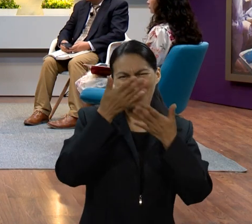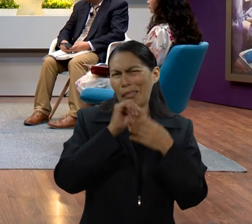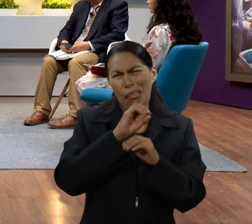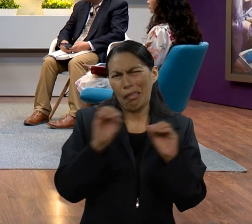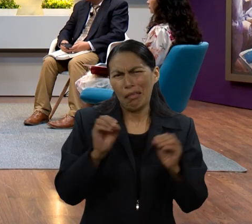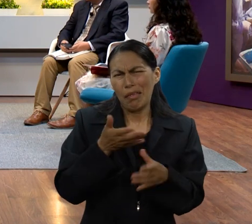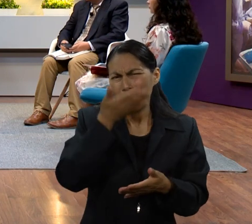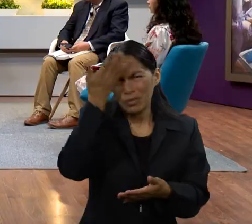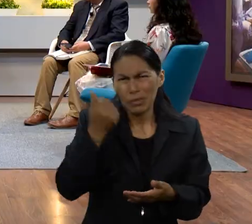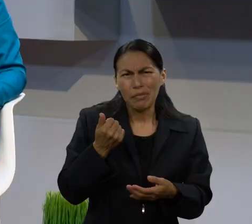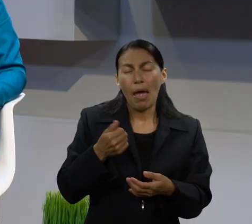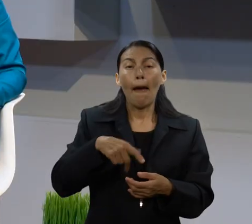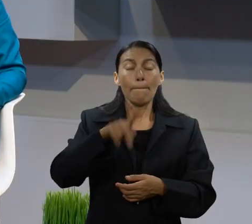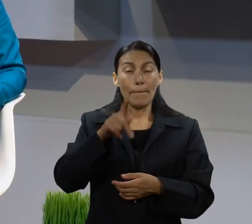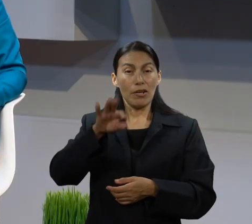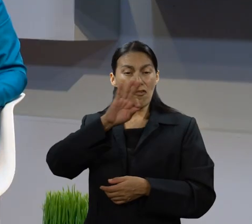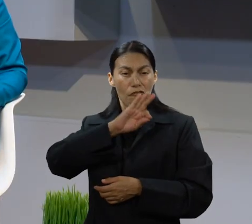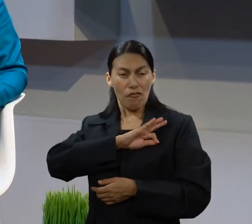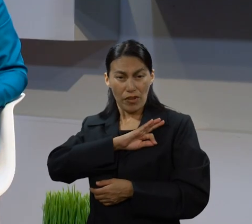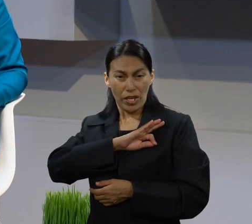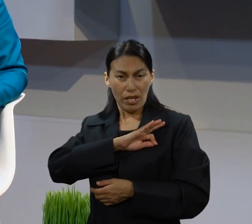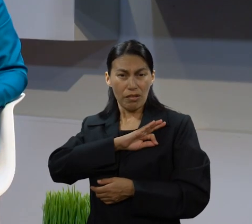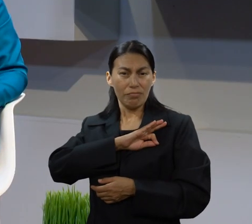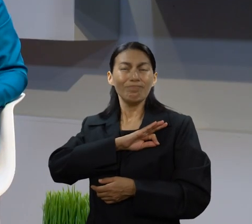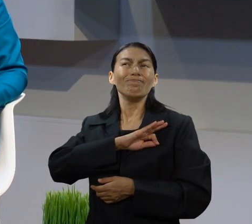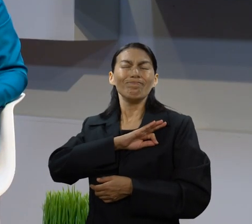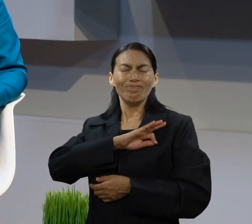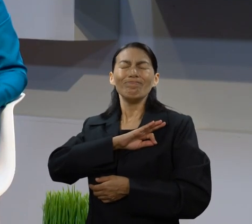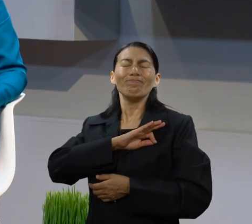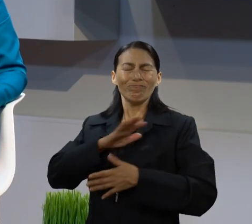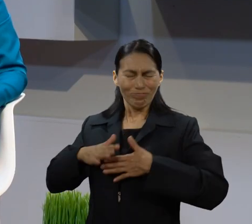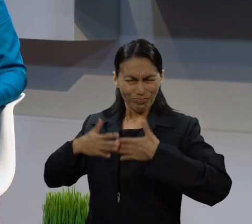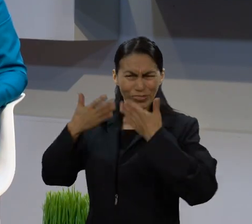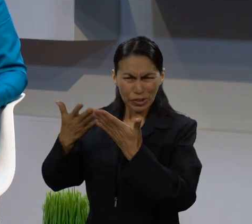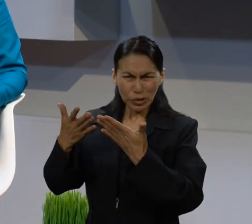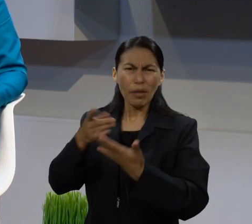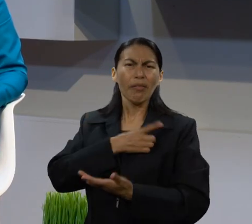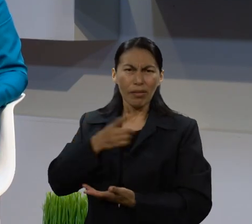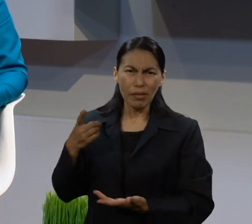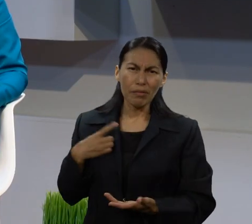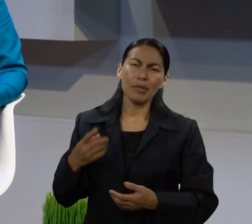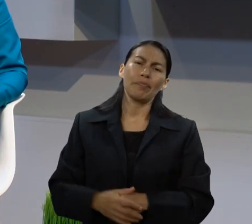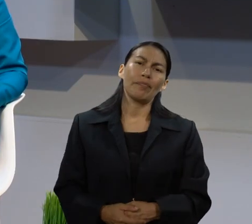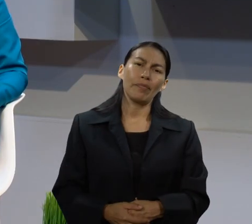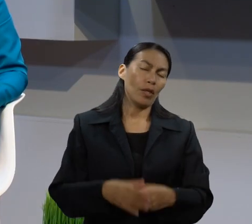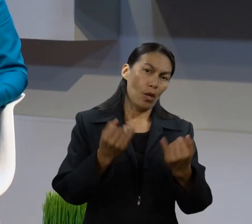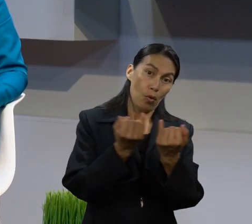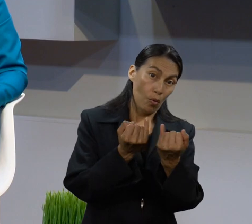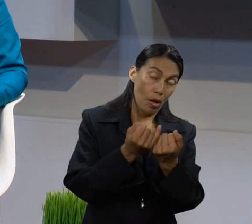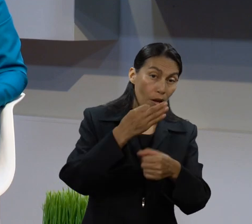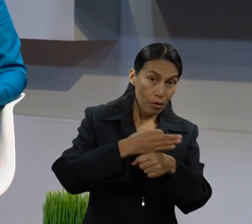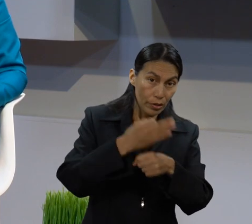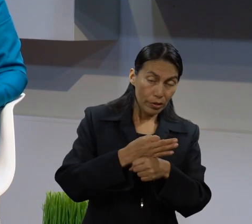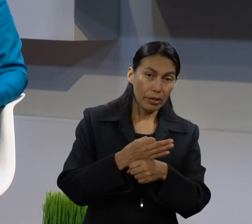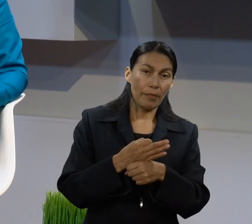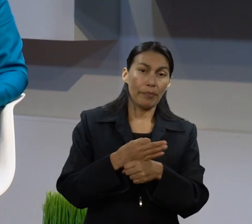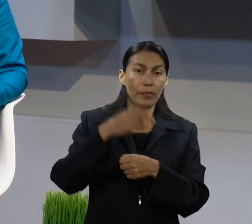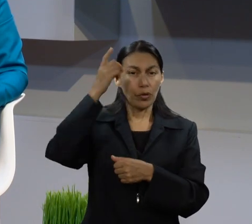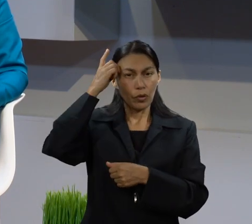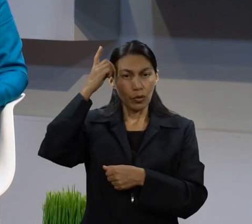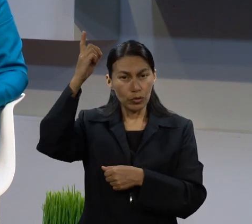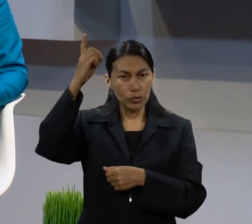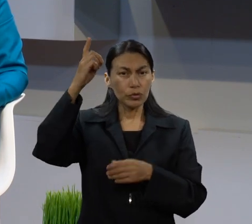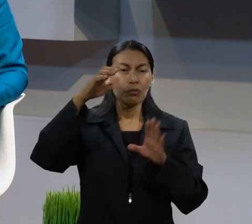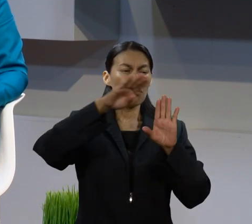humano para que precisamente entrara en ejercicio la fe. Y es lo mismo que nos ocurre a nosotros. Hoy, cuando Él